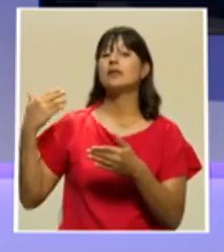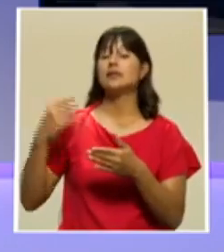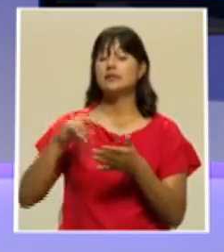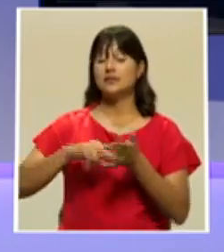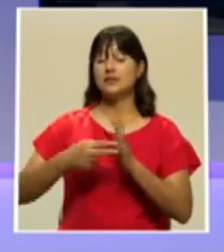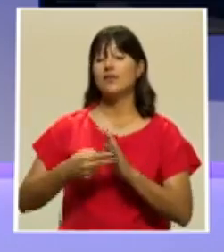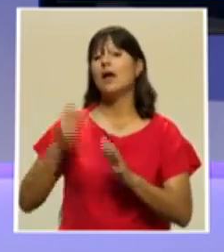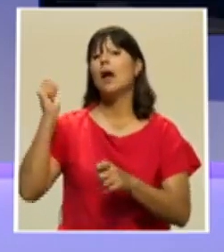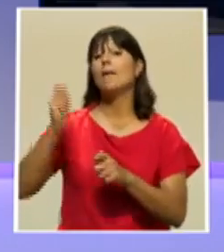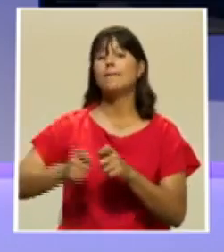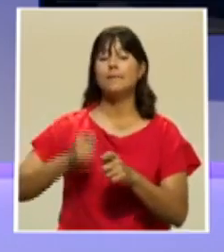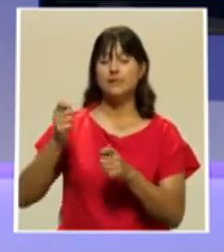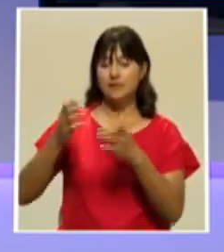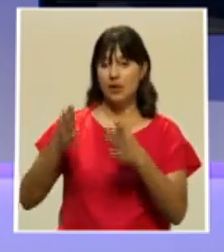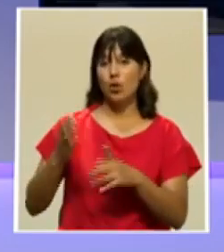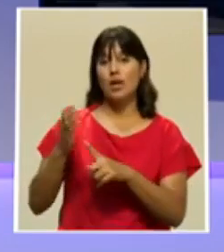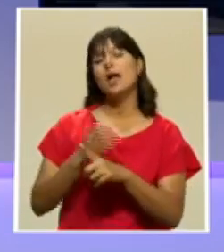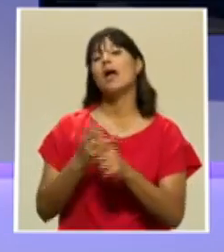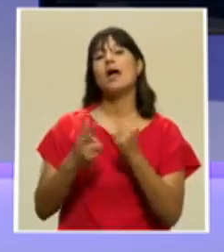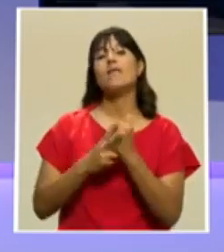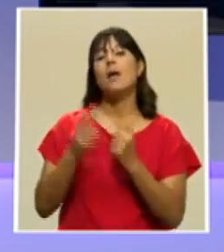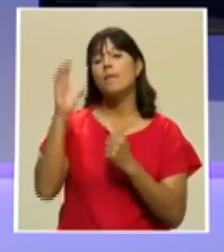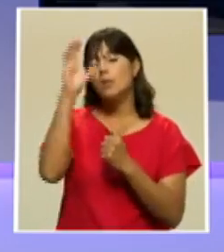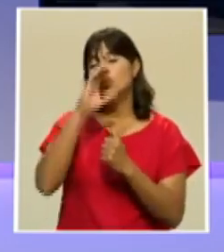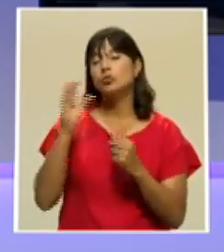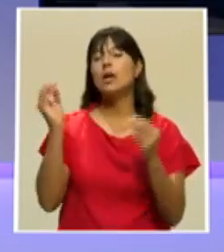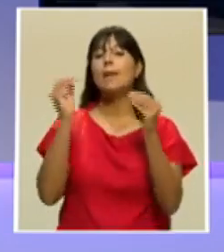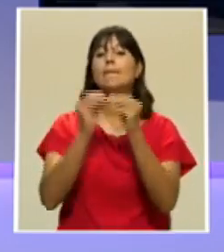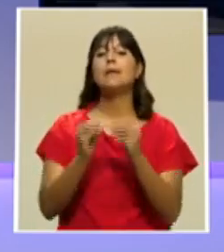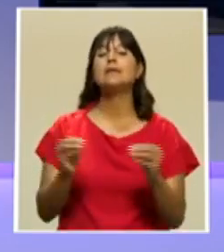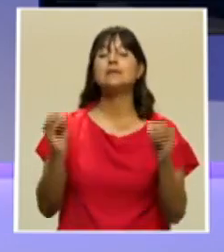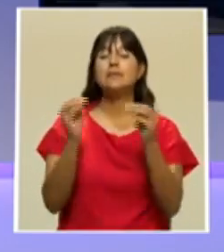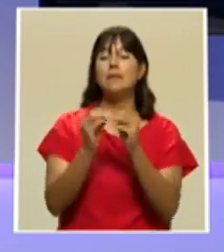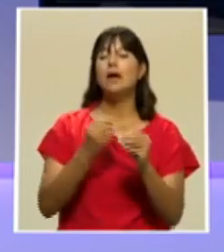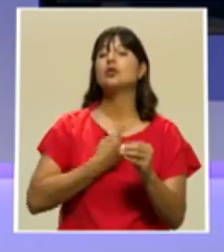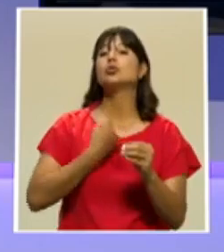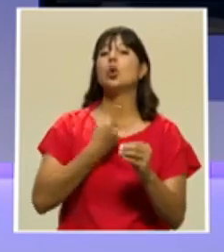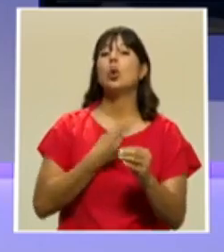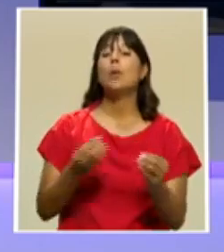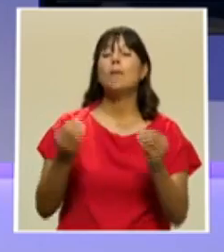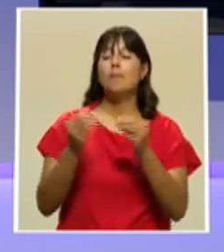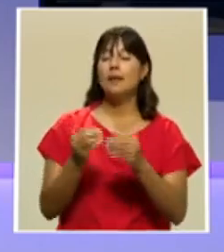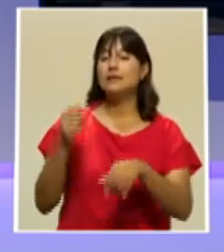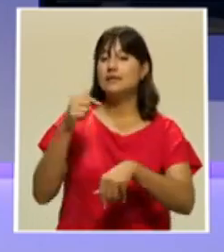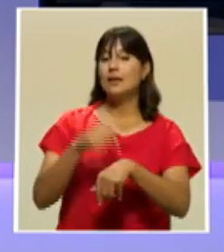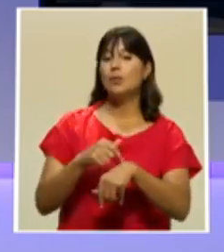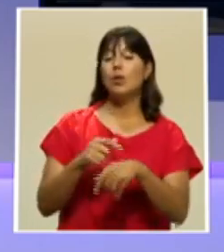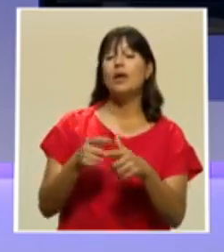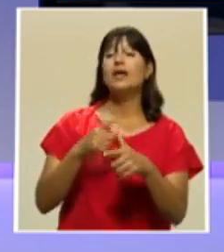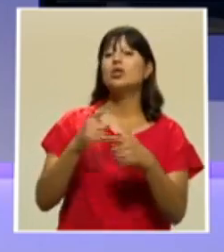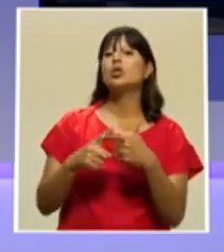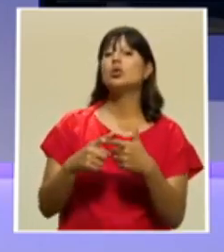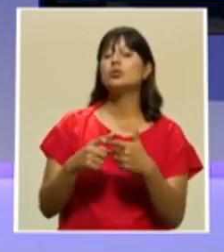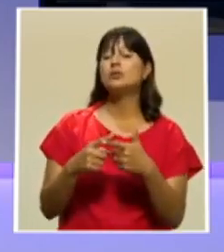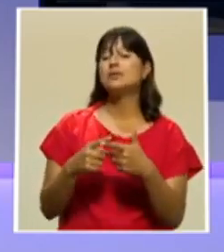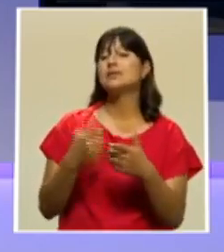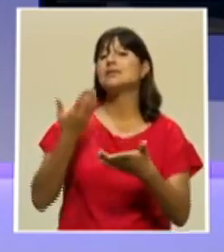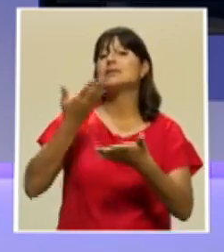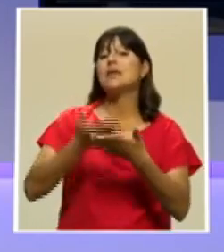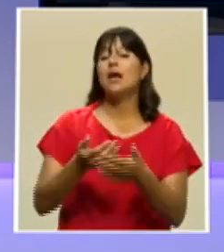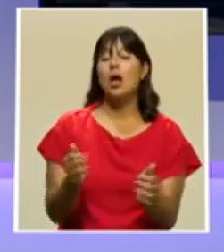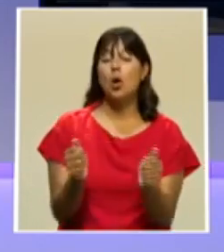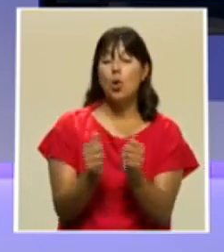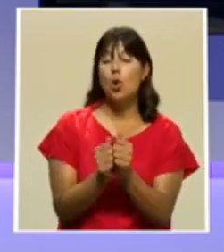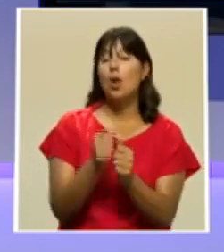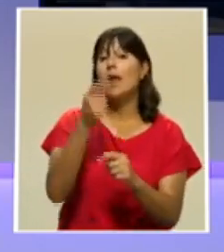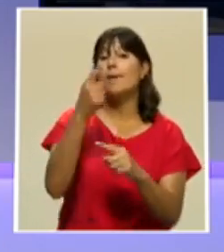cada vez anda buscando más y más lejos y con más horas de inversión viene con la mitad de